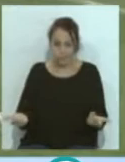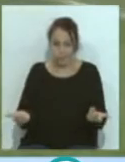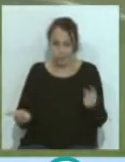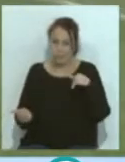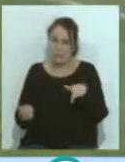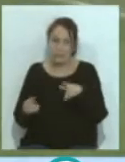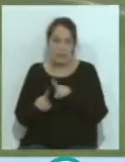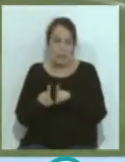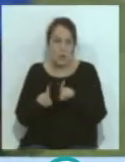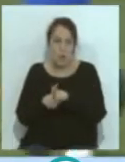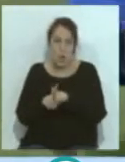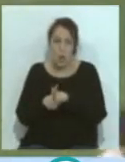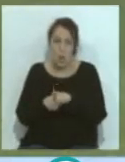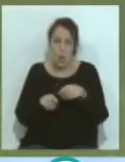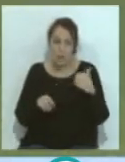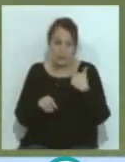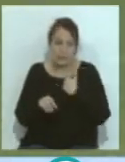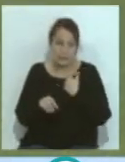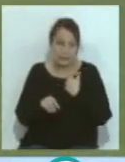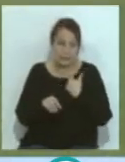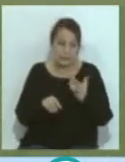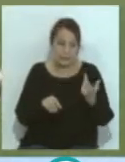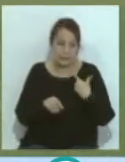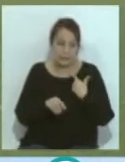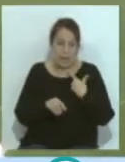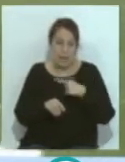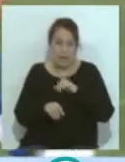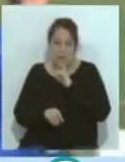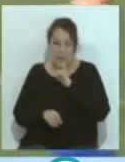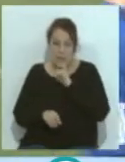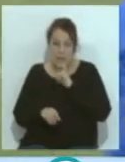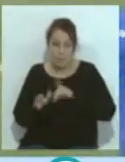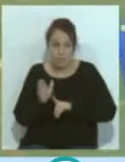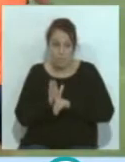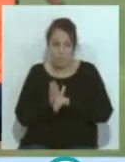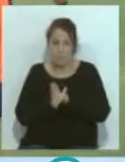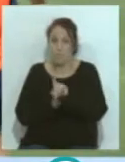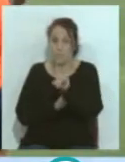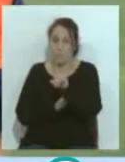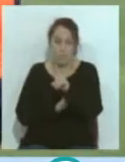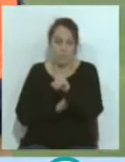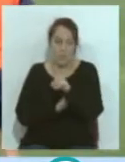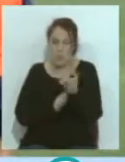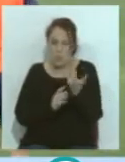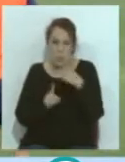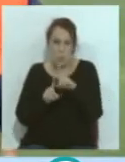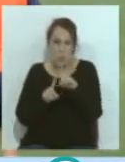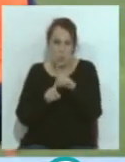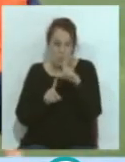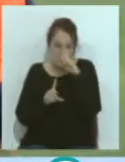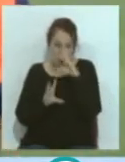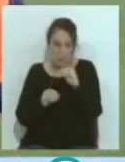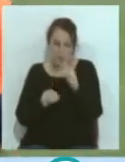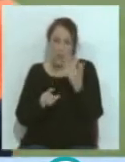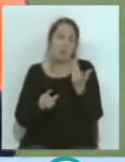pasado de castaño a oscuro y realmente no tiene pie ni cabeza lo que quisieron hacer, todo